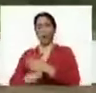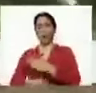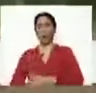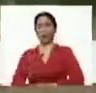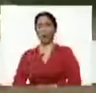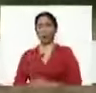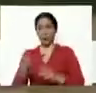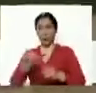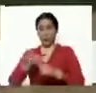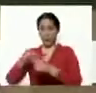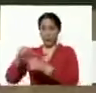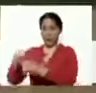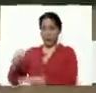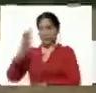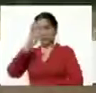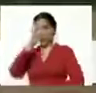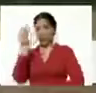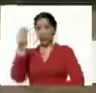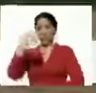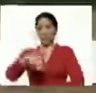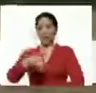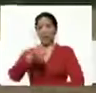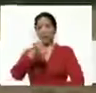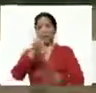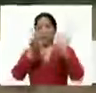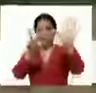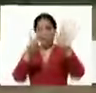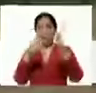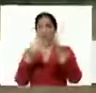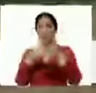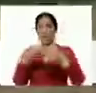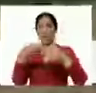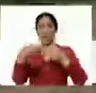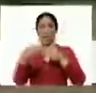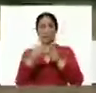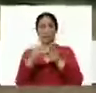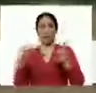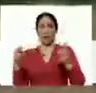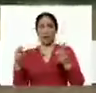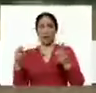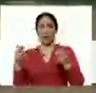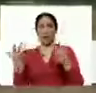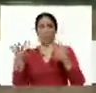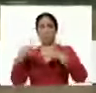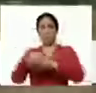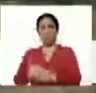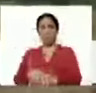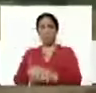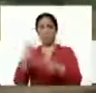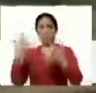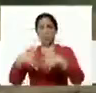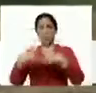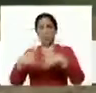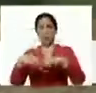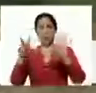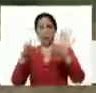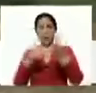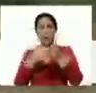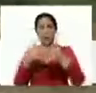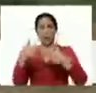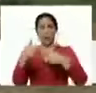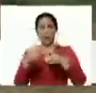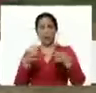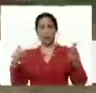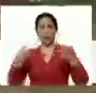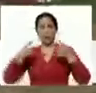sembrar en Varina más de 7 mil hectáreas a través de la corporación 7 mil hectáreas de maíz